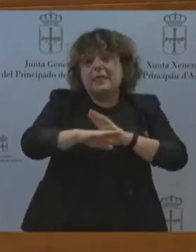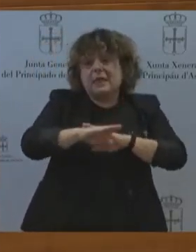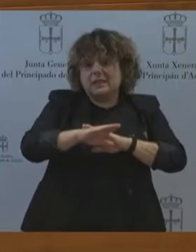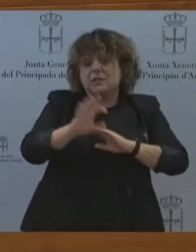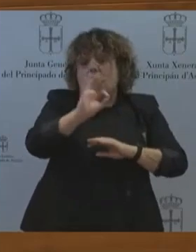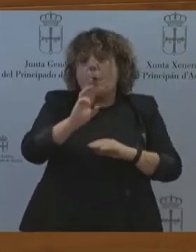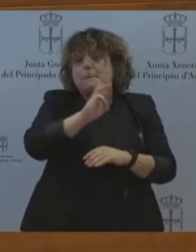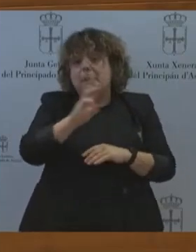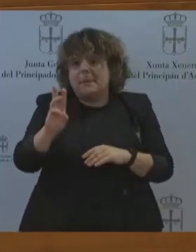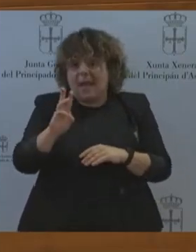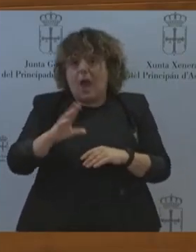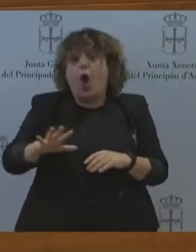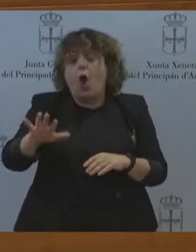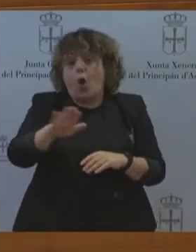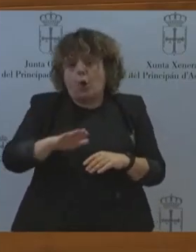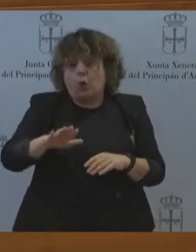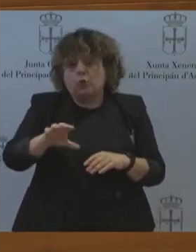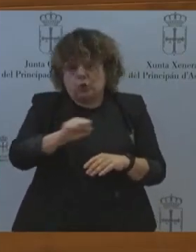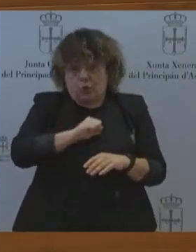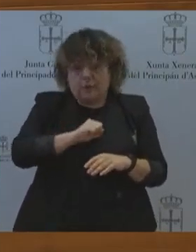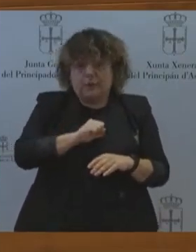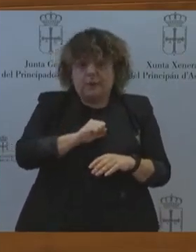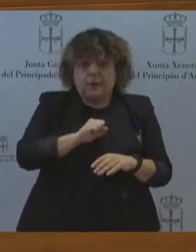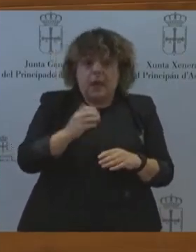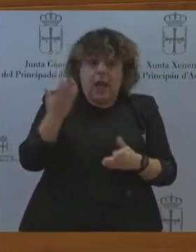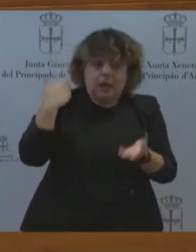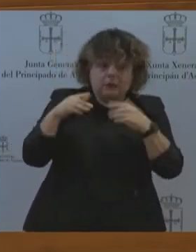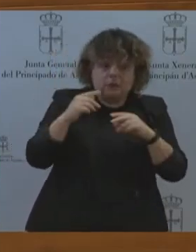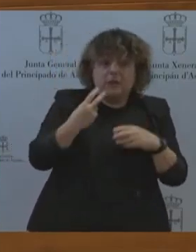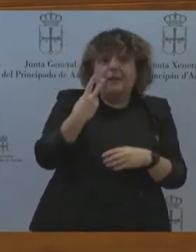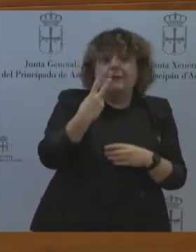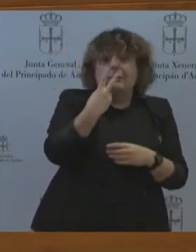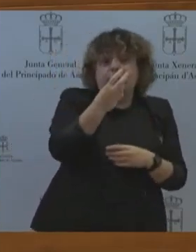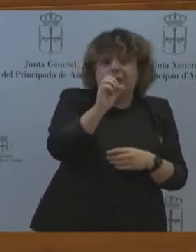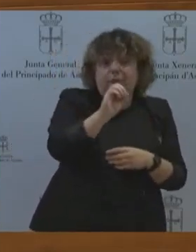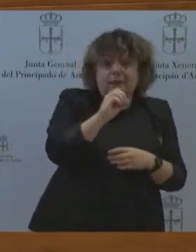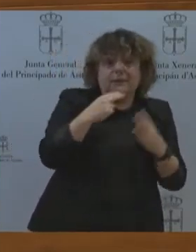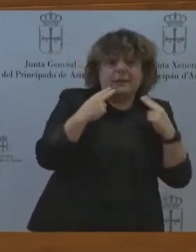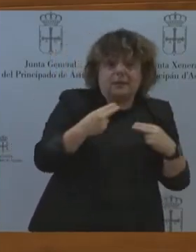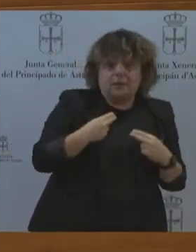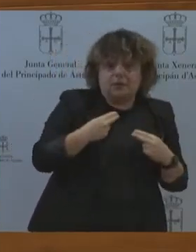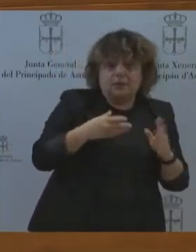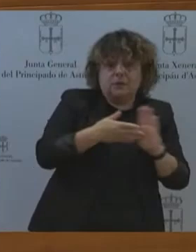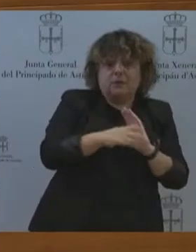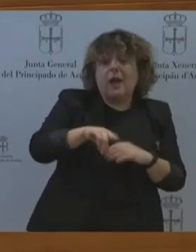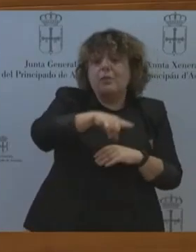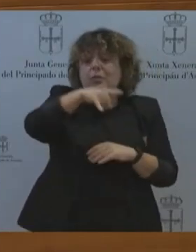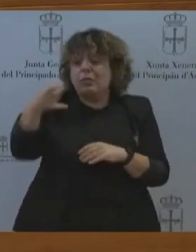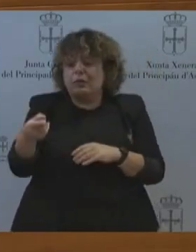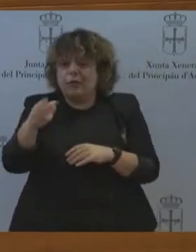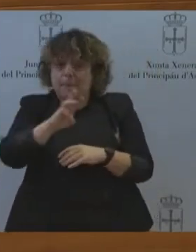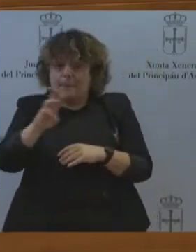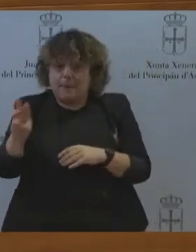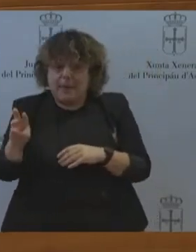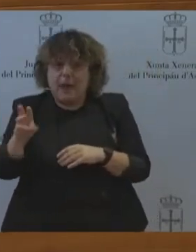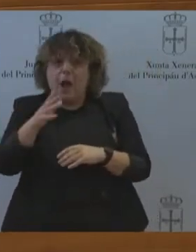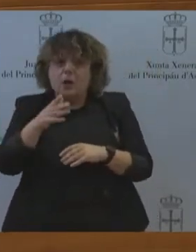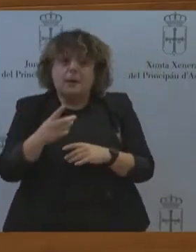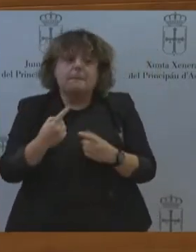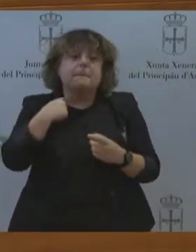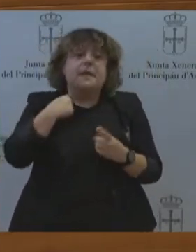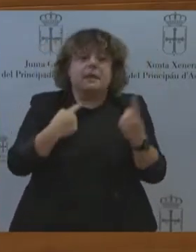tenía usted 20 diputados y doblaba el número al Partido Popular. Ahora usted ha perdido un diputado y nosotros hemos ganado siete.